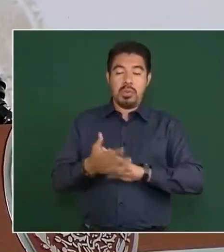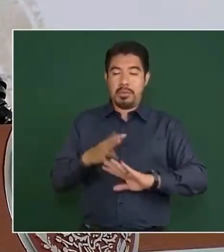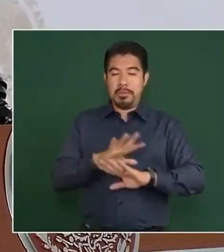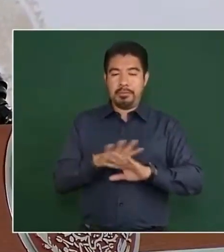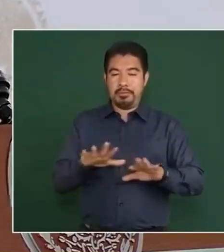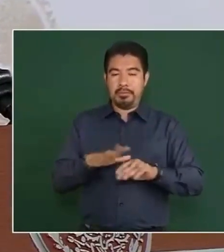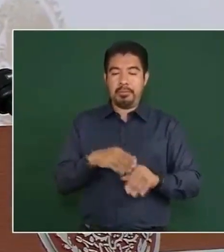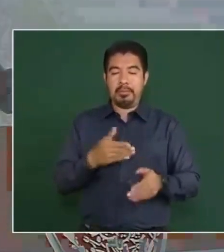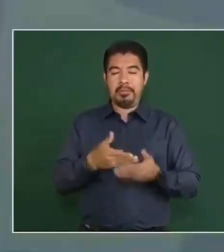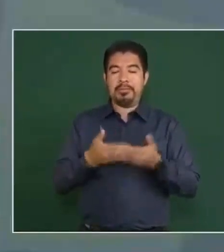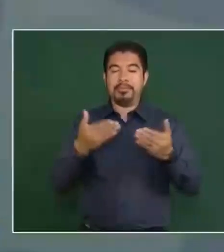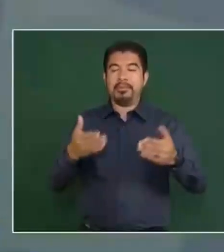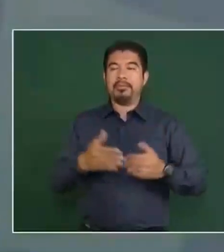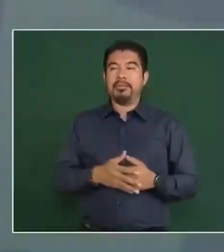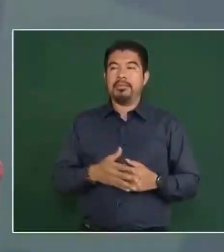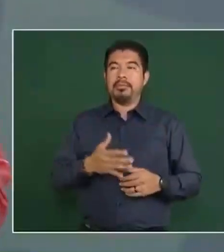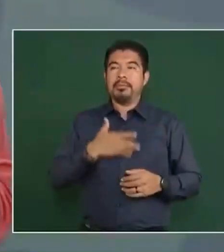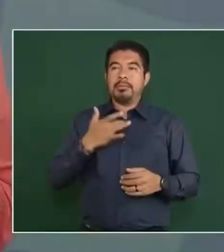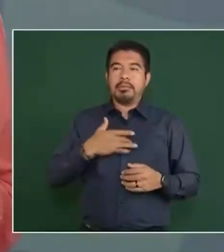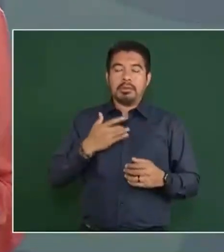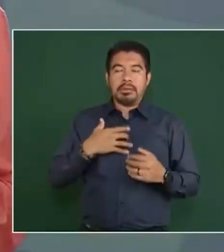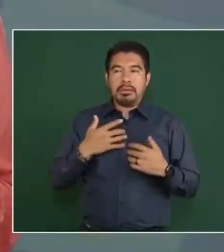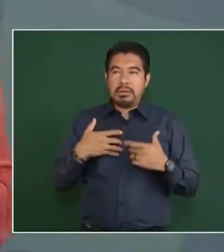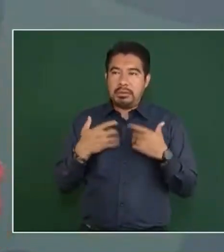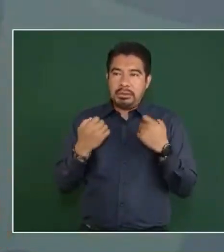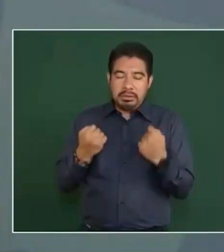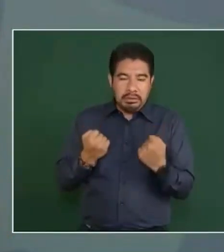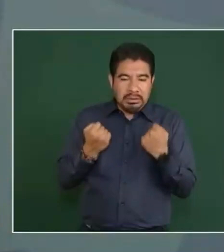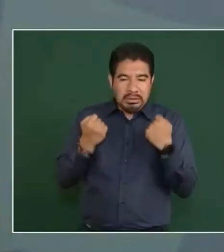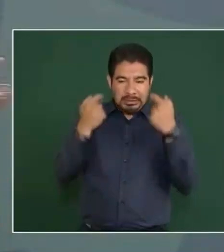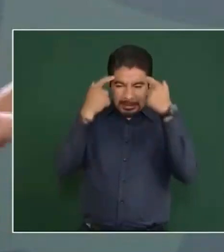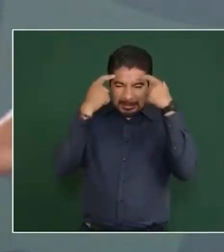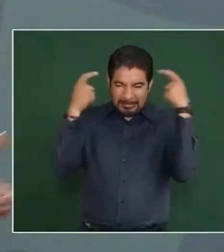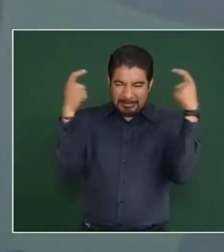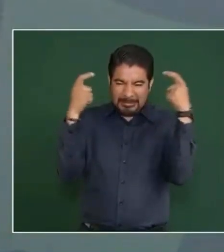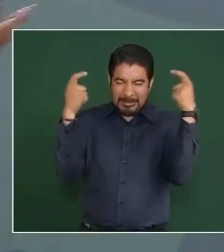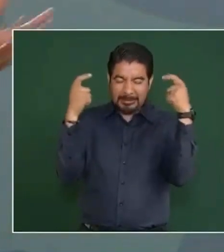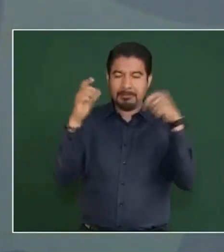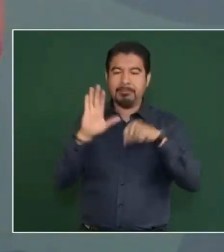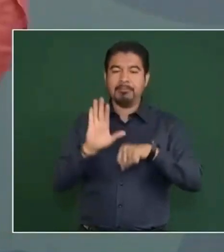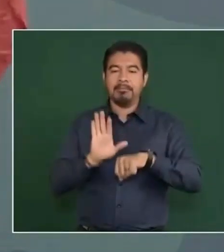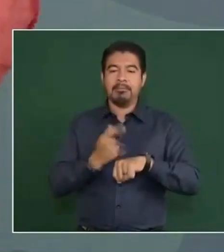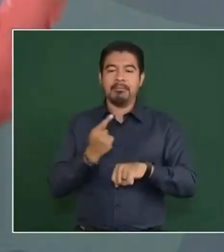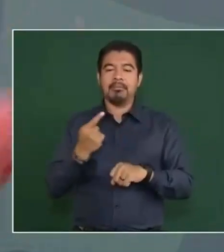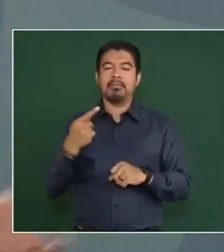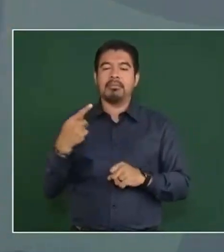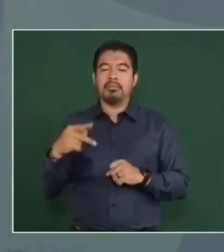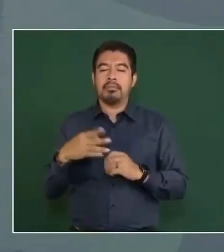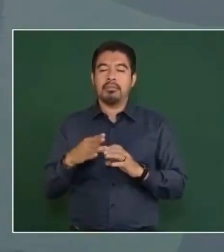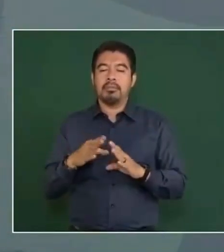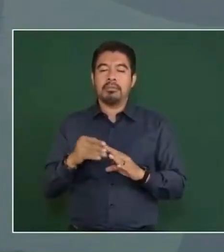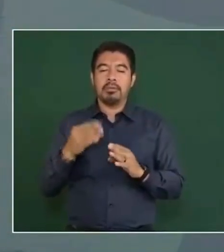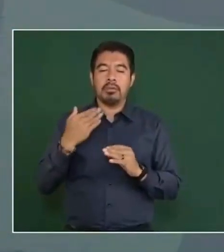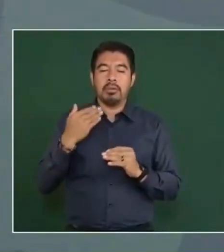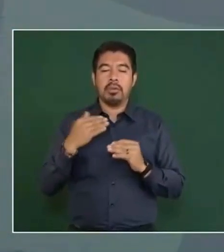pues se exasperan porque ya no tienen